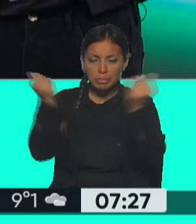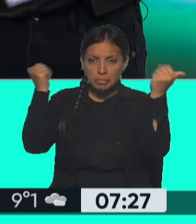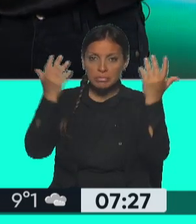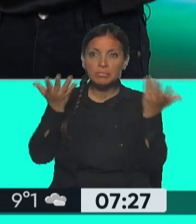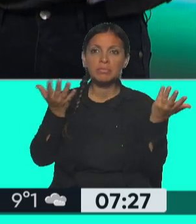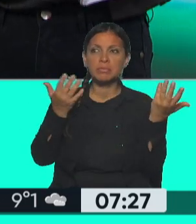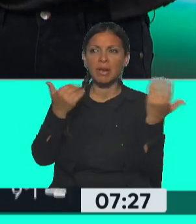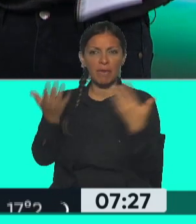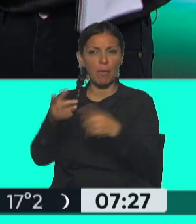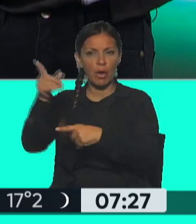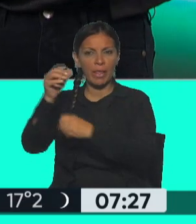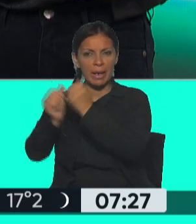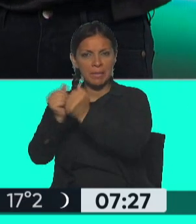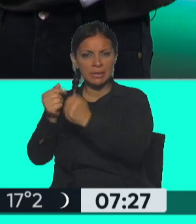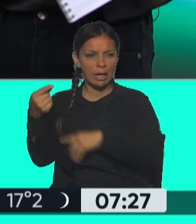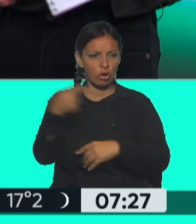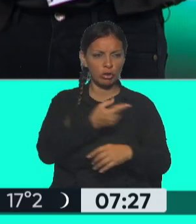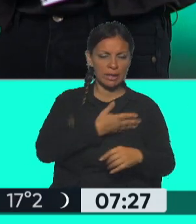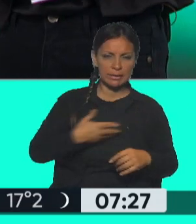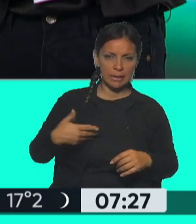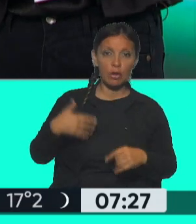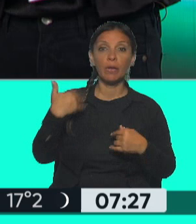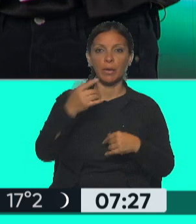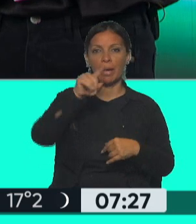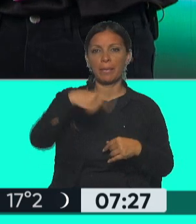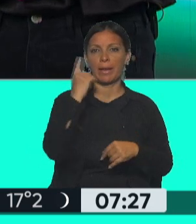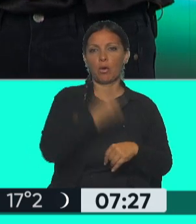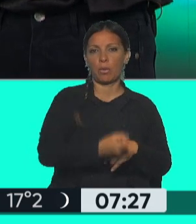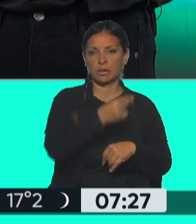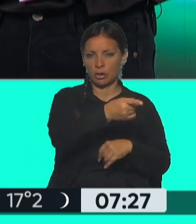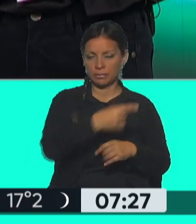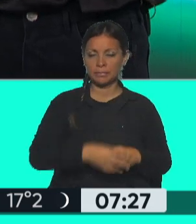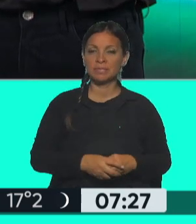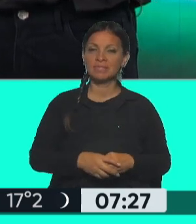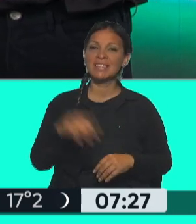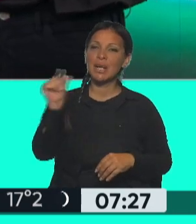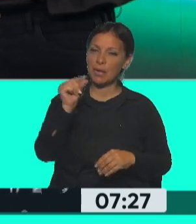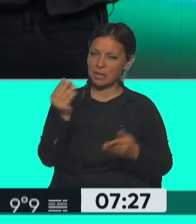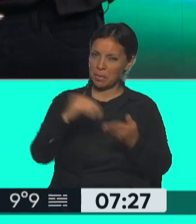extranjera y en contra del Estado, y por esto se lo va a juzgar a Lazo. Claro que sí, en un ratito más información del mundo. Ahora seguimos.